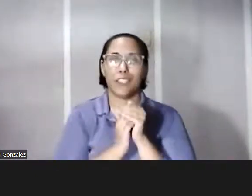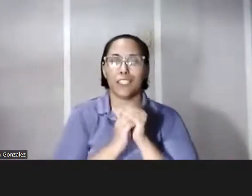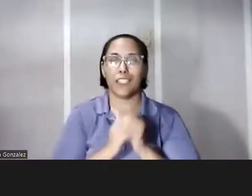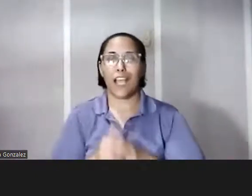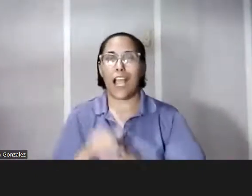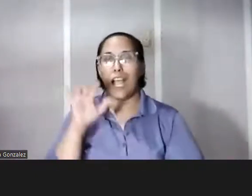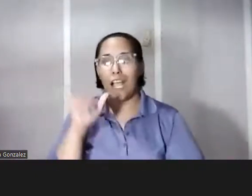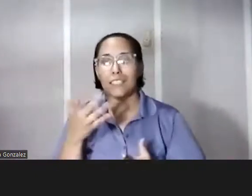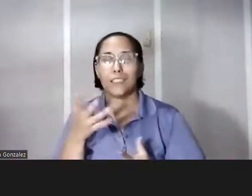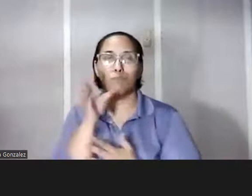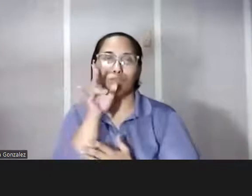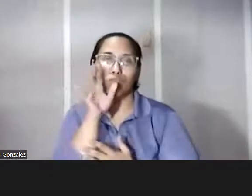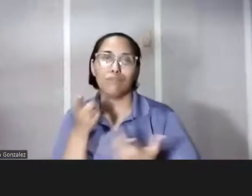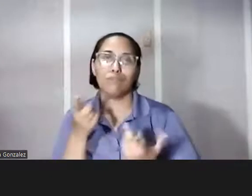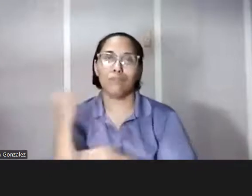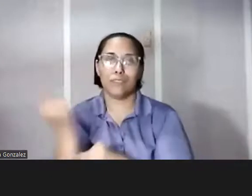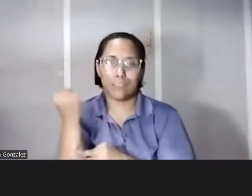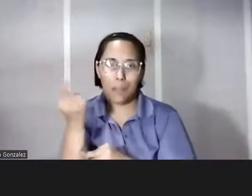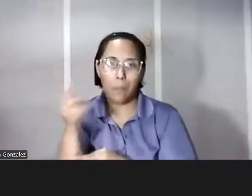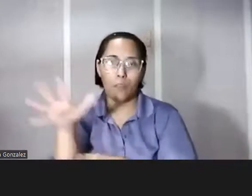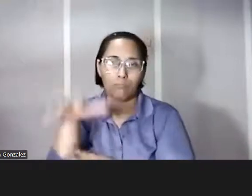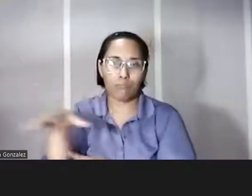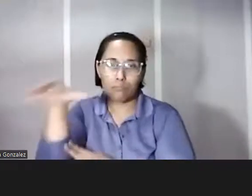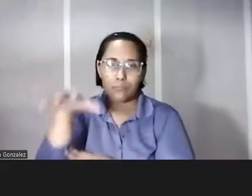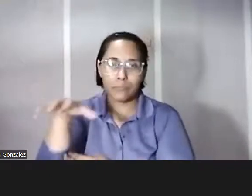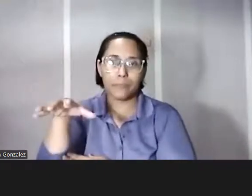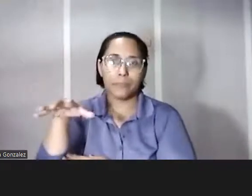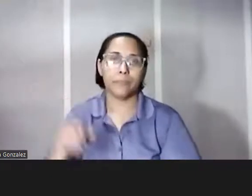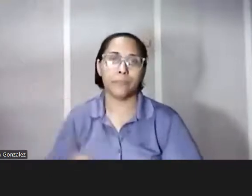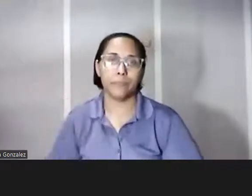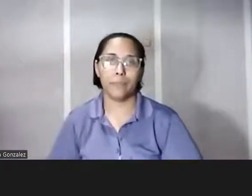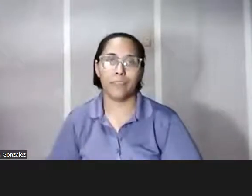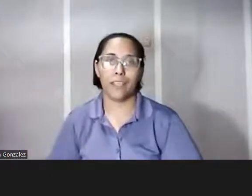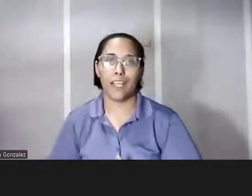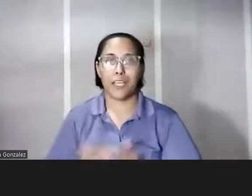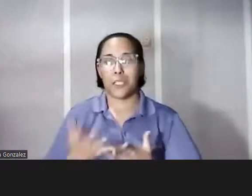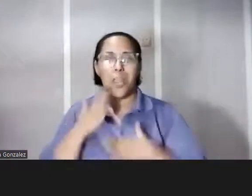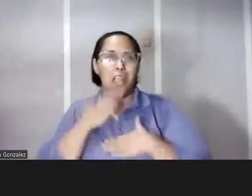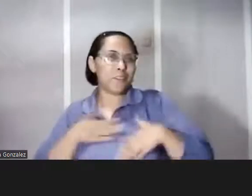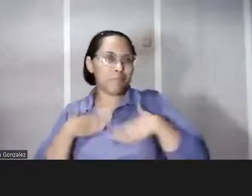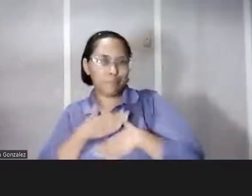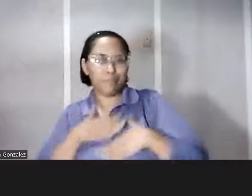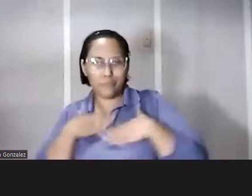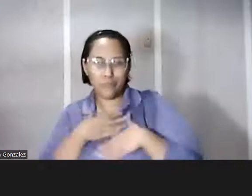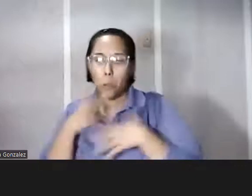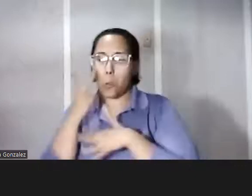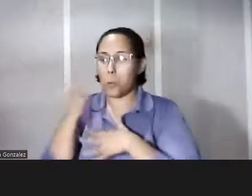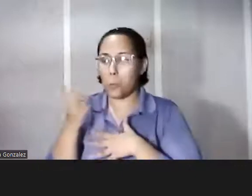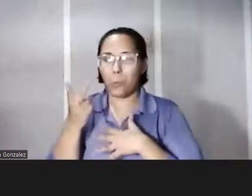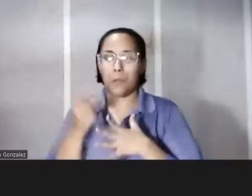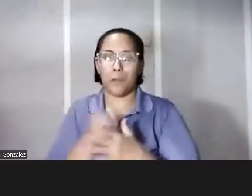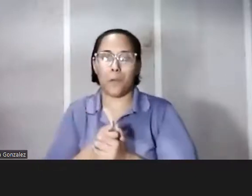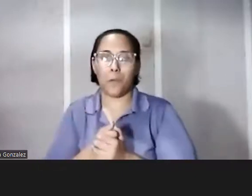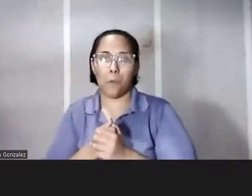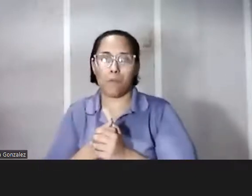estábamos hablando no solo de un espacio de entretenimiento yo lo visualizo como algo que iba